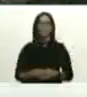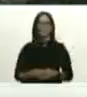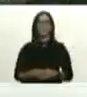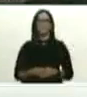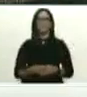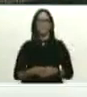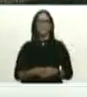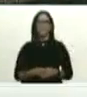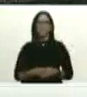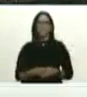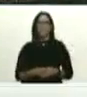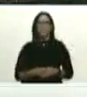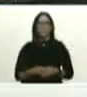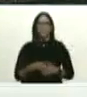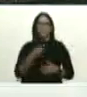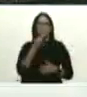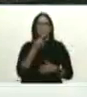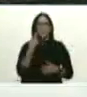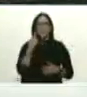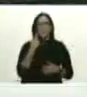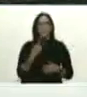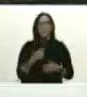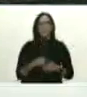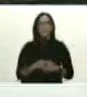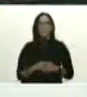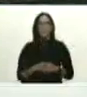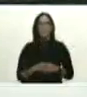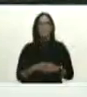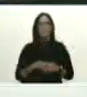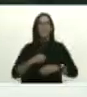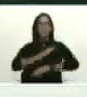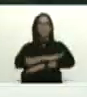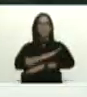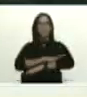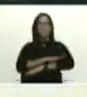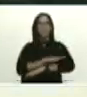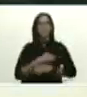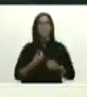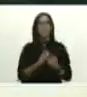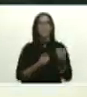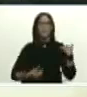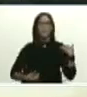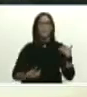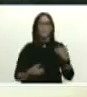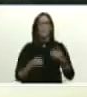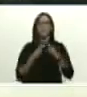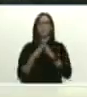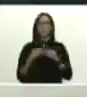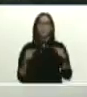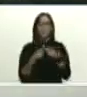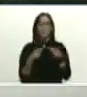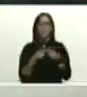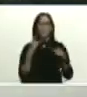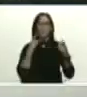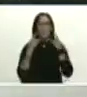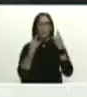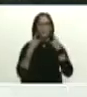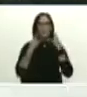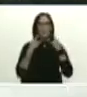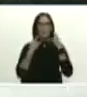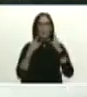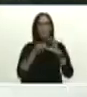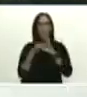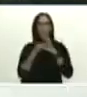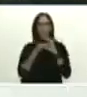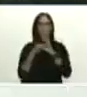bueno viendo desde aquí desde el puesto de comando presidencial con todo el equipo activado aquí está todo el equipo activado la unión